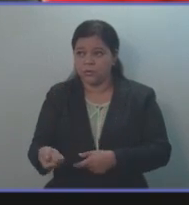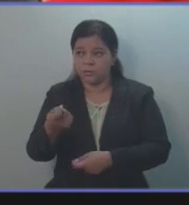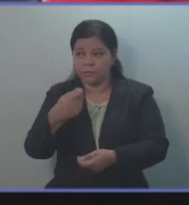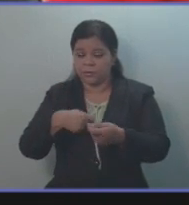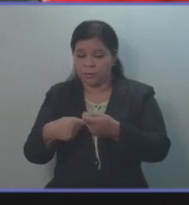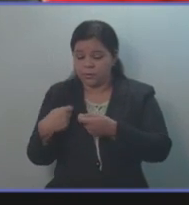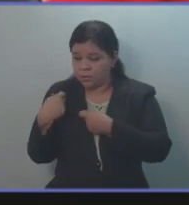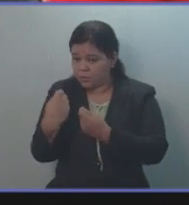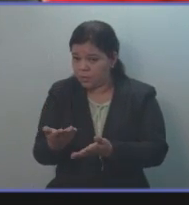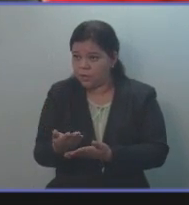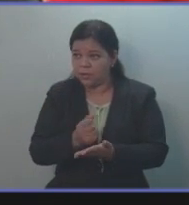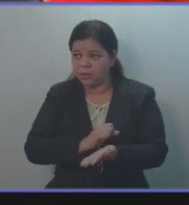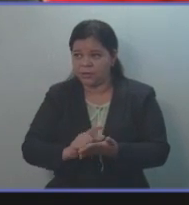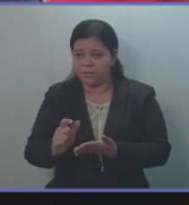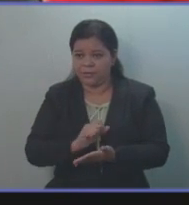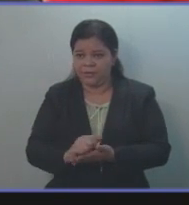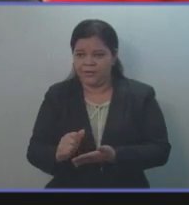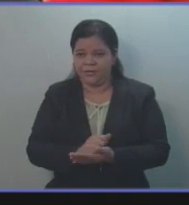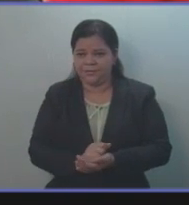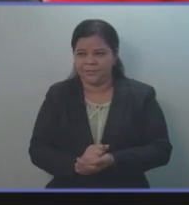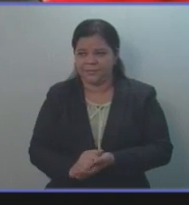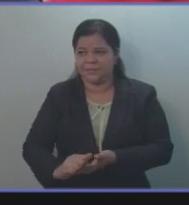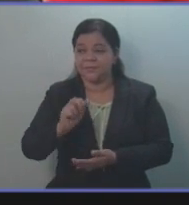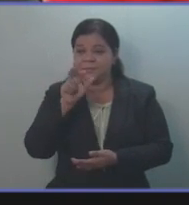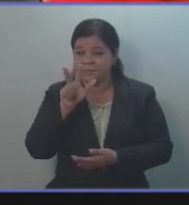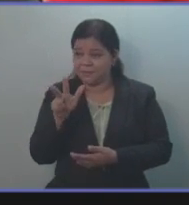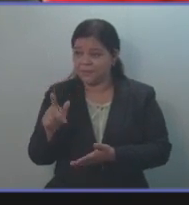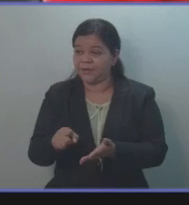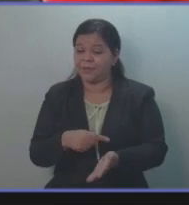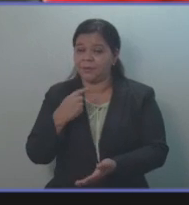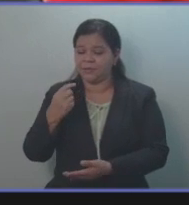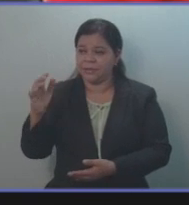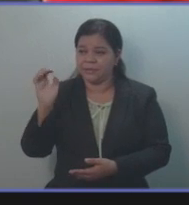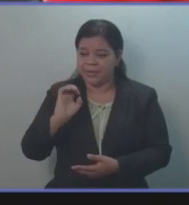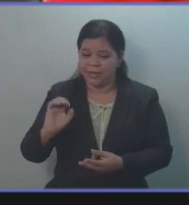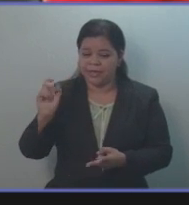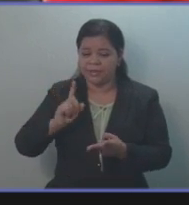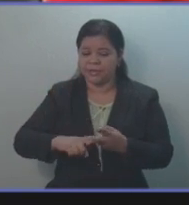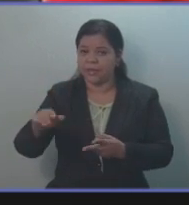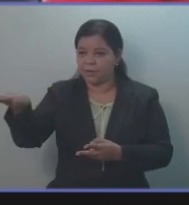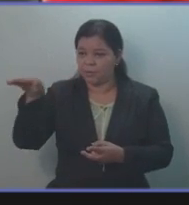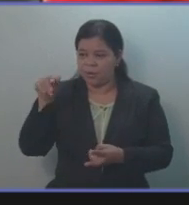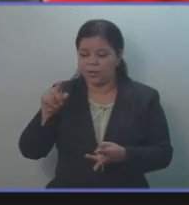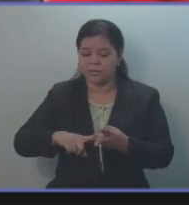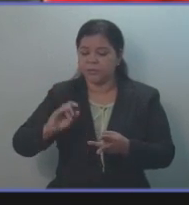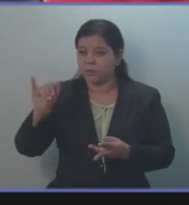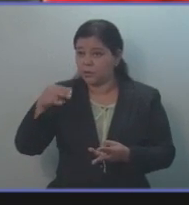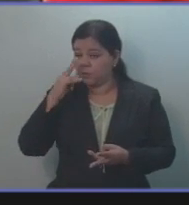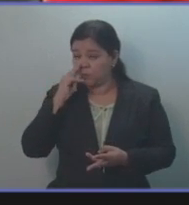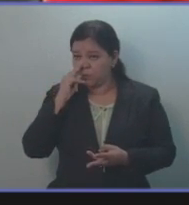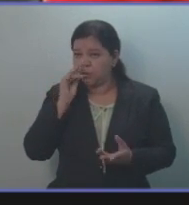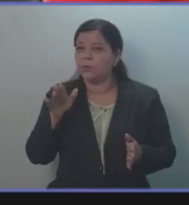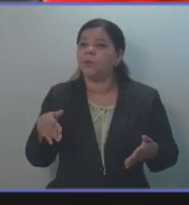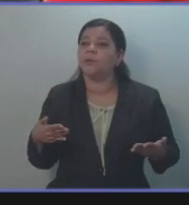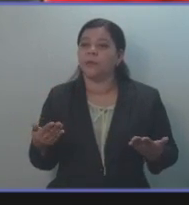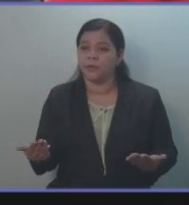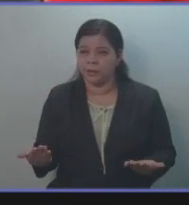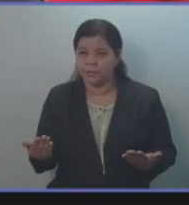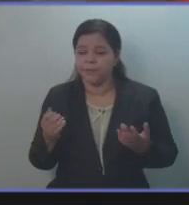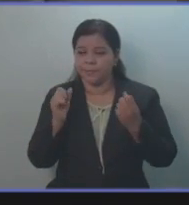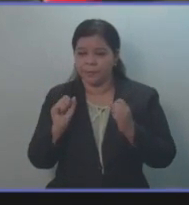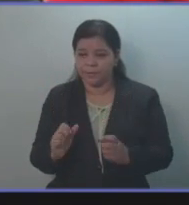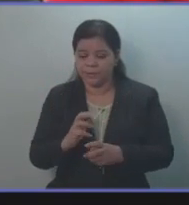a los centros educativos en tres entregas en los meses de enero, marzo y junio, con el fin de garantizar